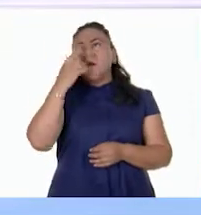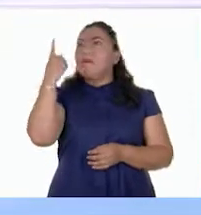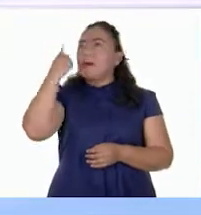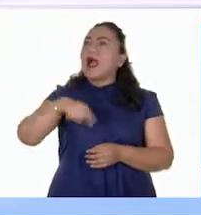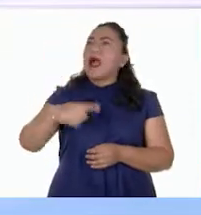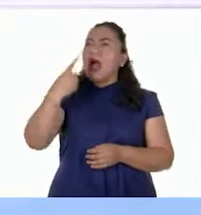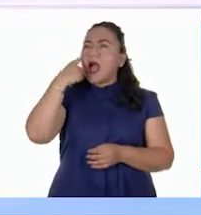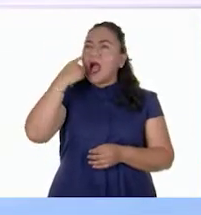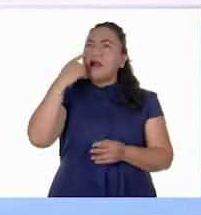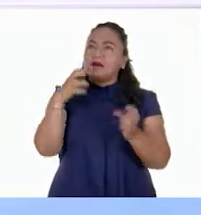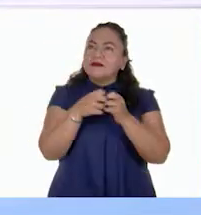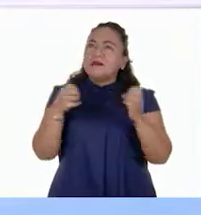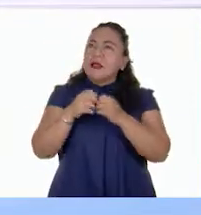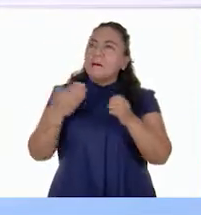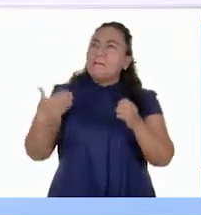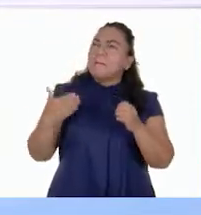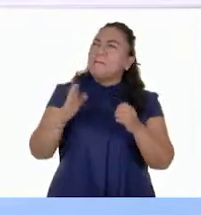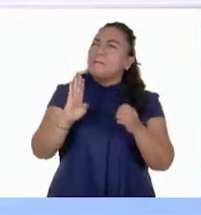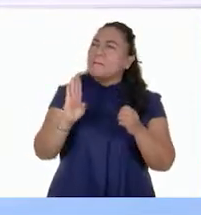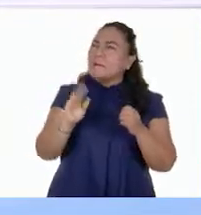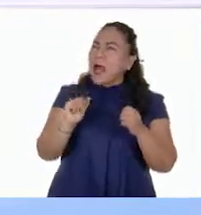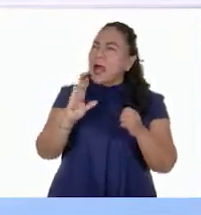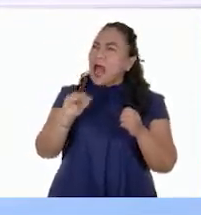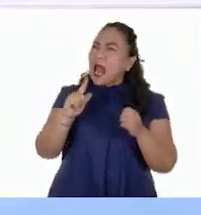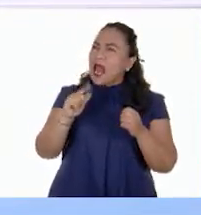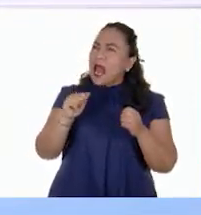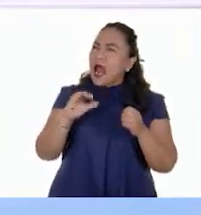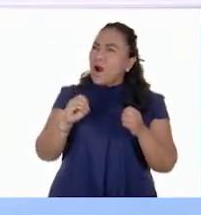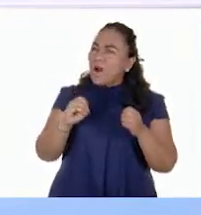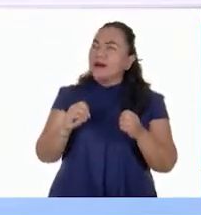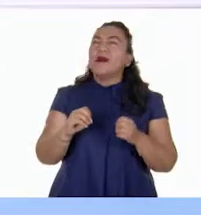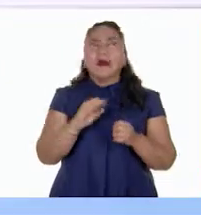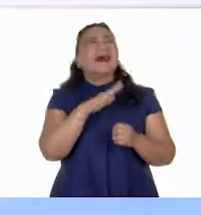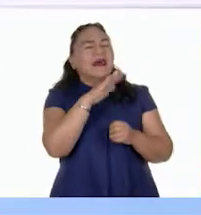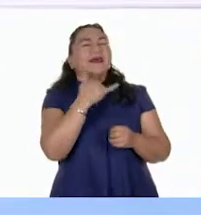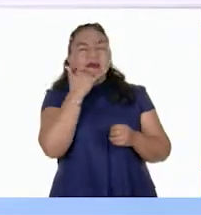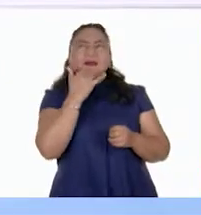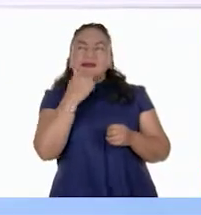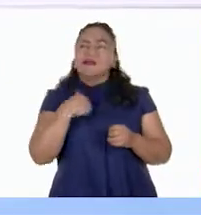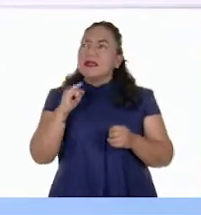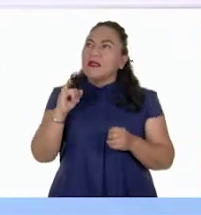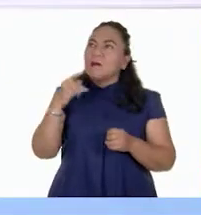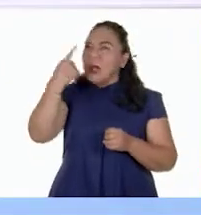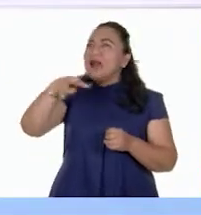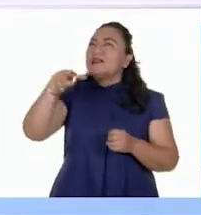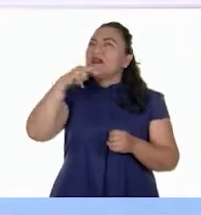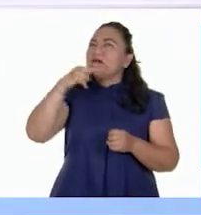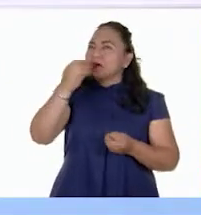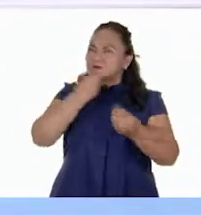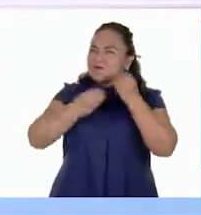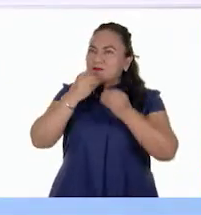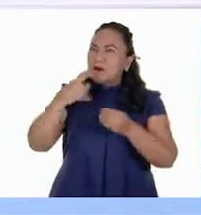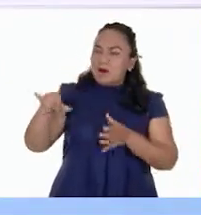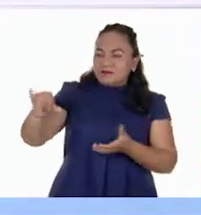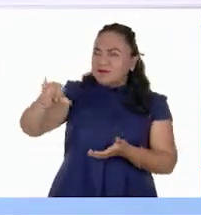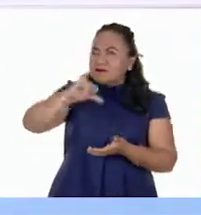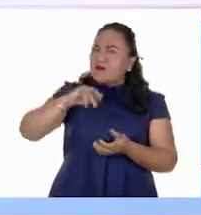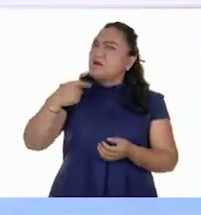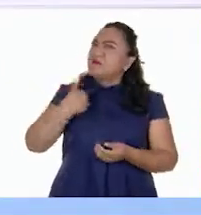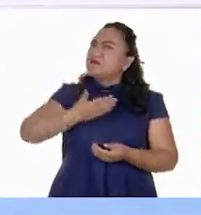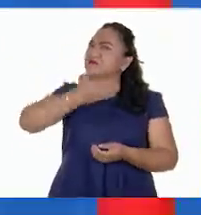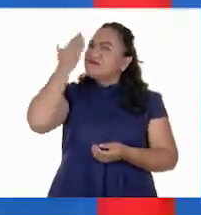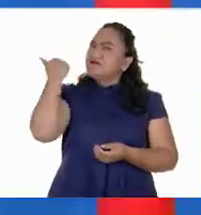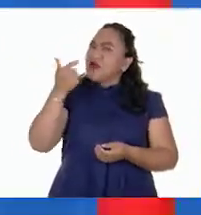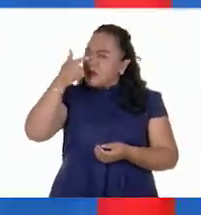bacalao en Navidad. Pero no las conocía como olivas.